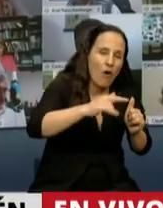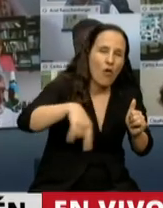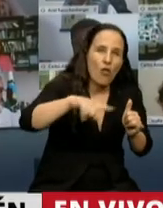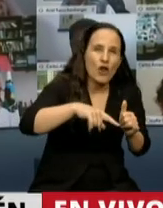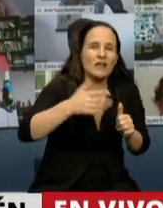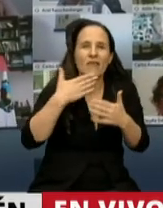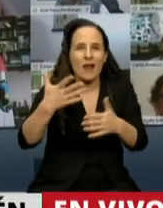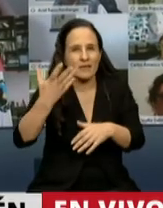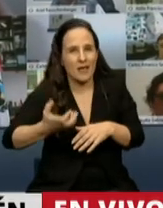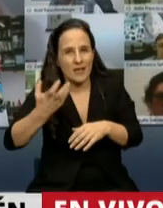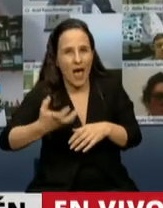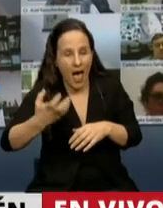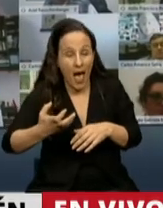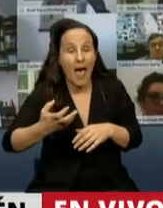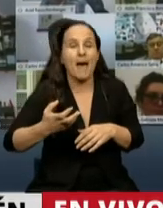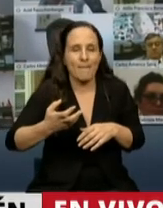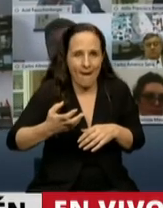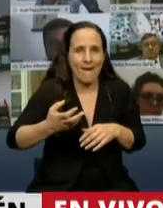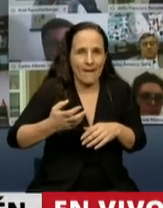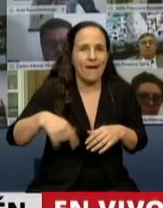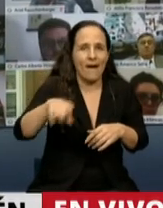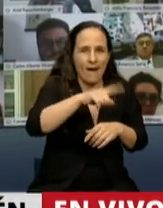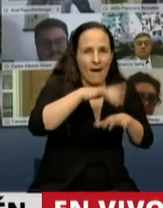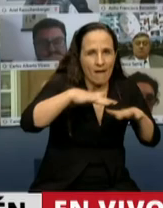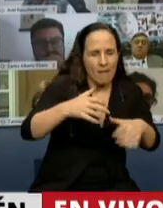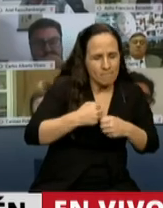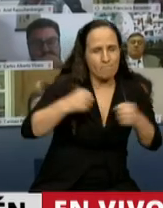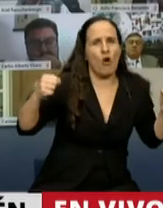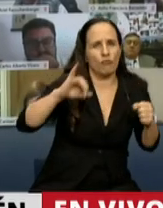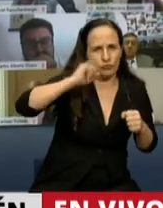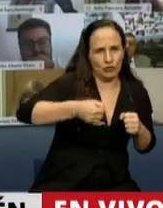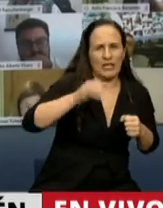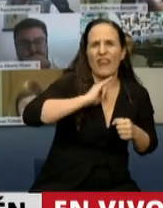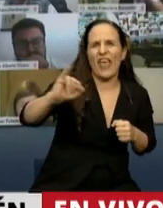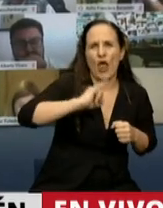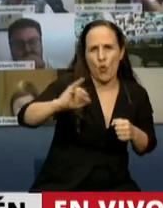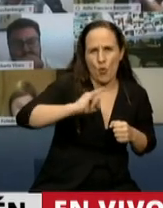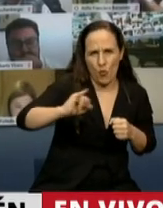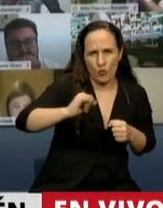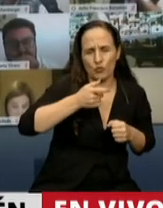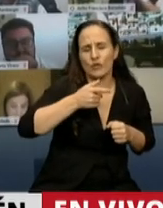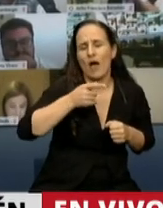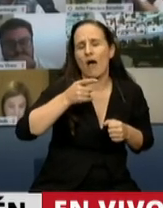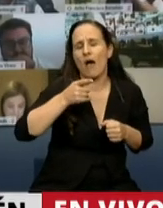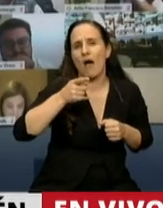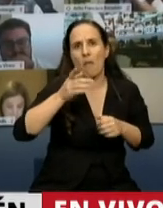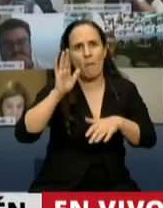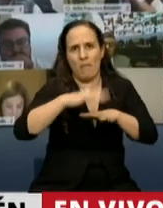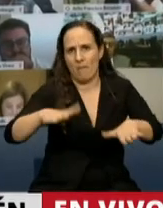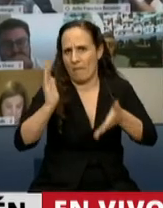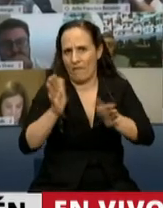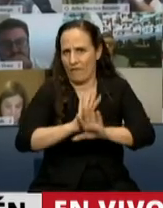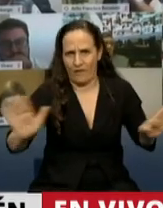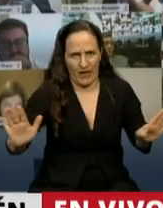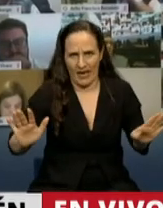esta plataforma, aumenten la cantidad de denuncias sobre violencia y maltrato infantil. Debemos estar atentos para